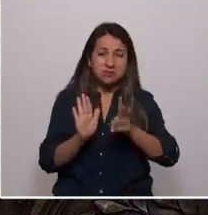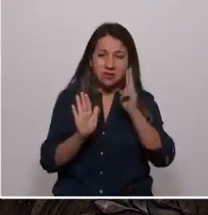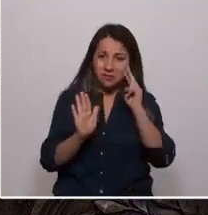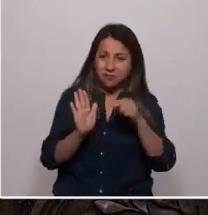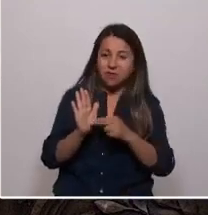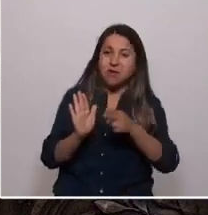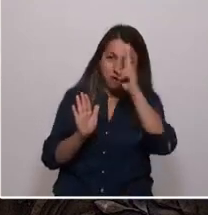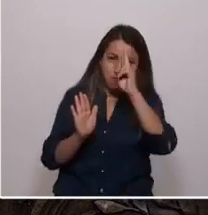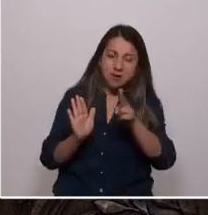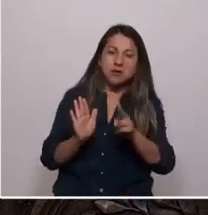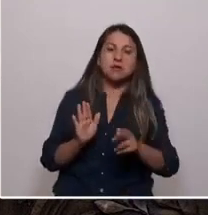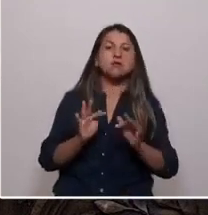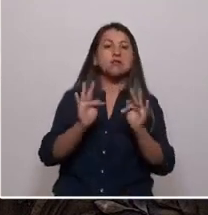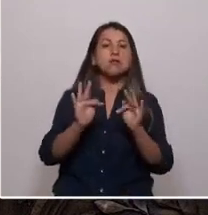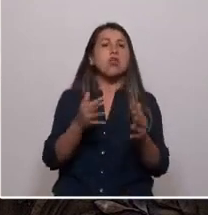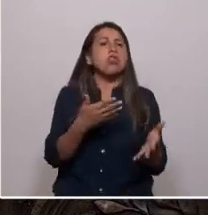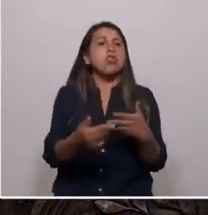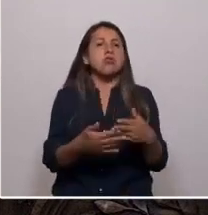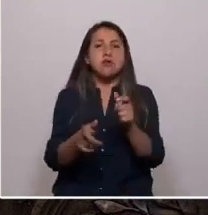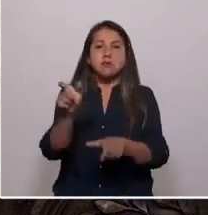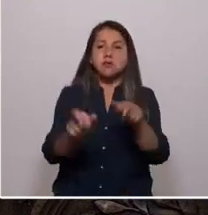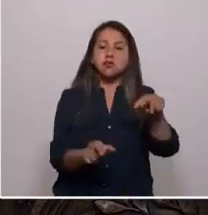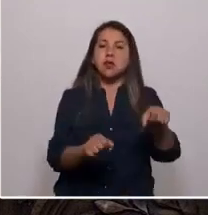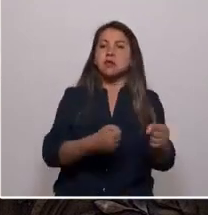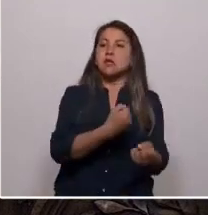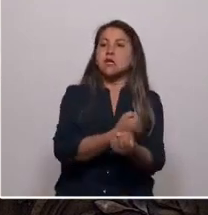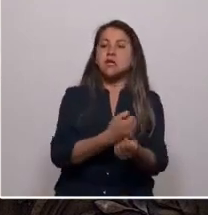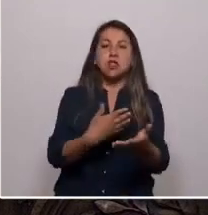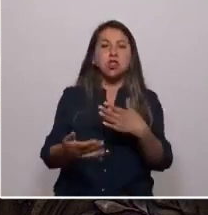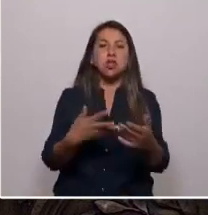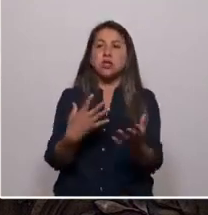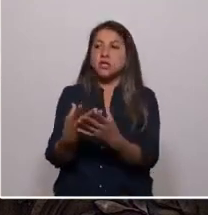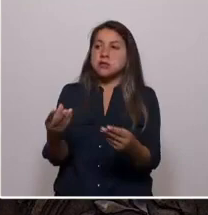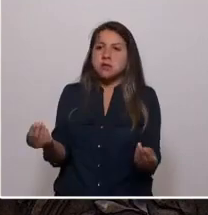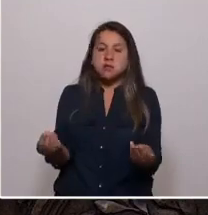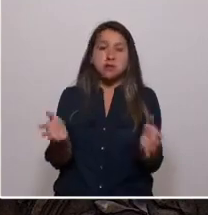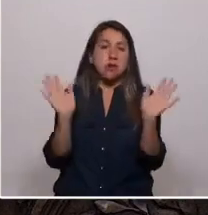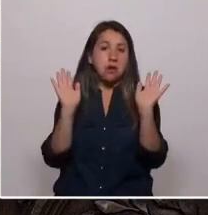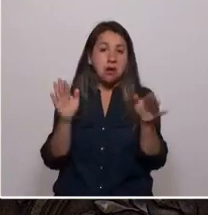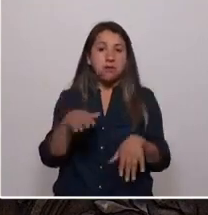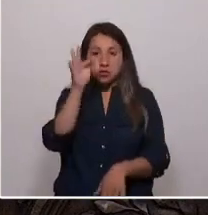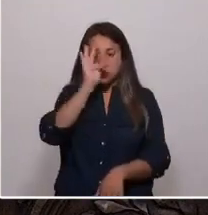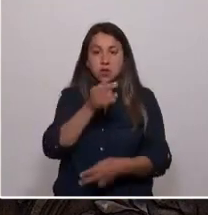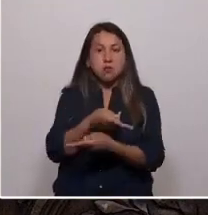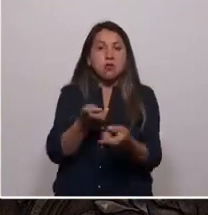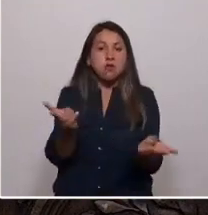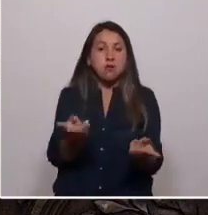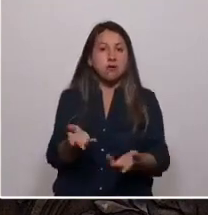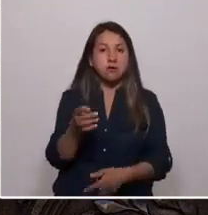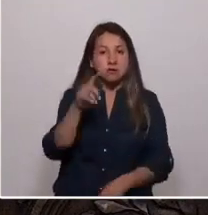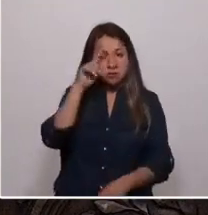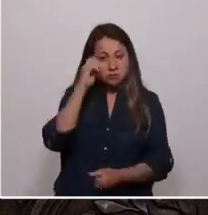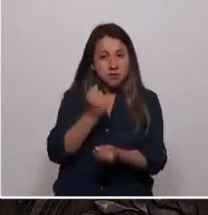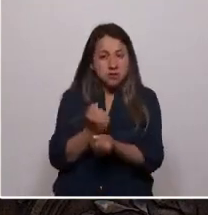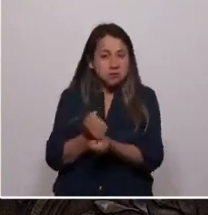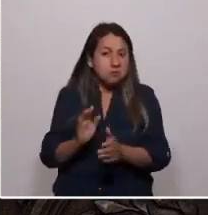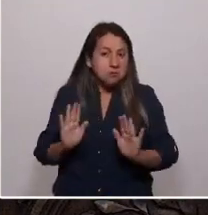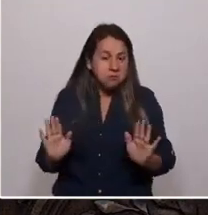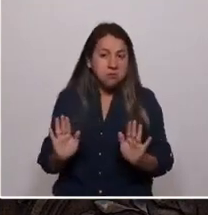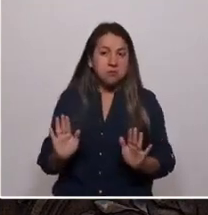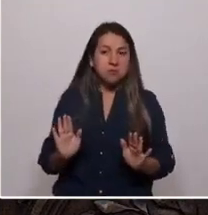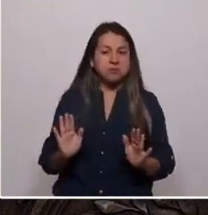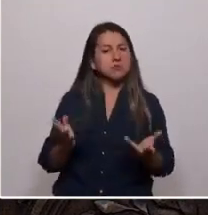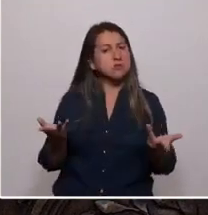nunca más preguntar dónde están las personas detenidas y desaparecidas por funcionarios públicos uniformados. Porque hoy no está